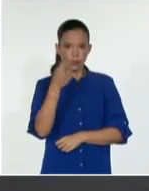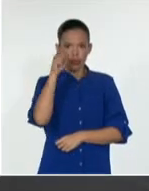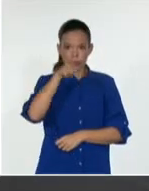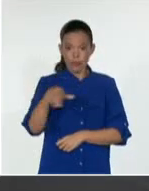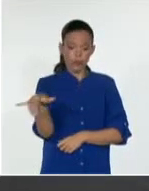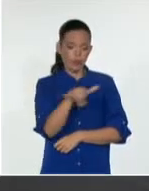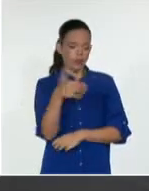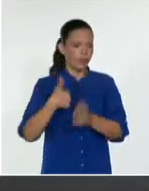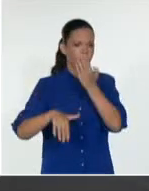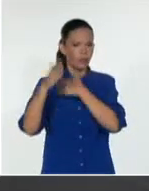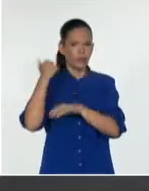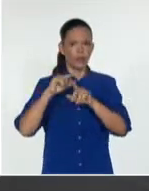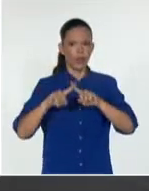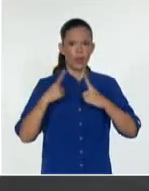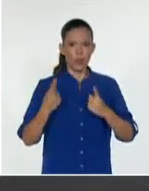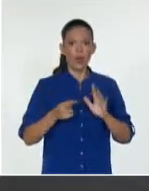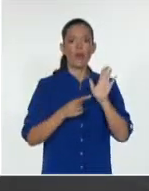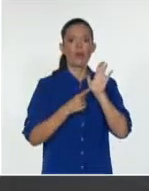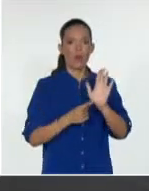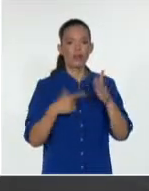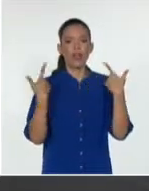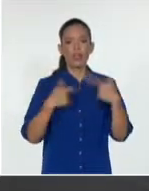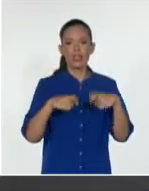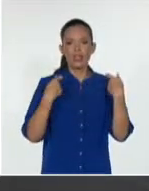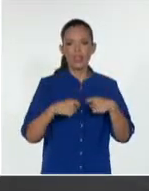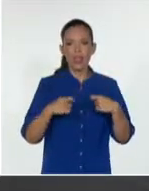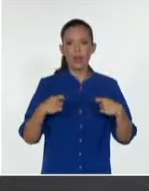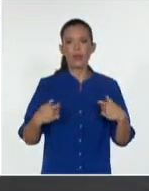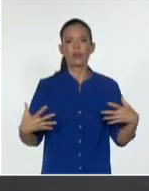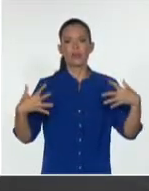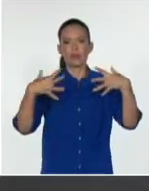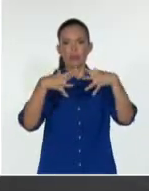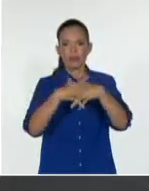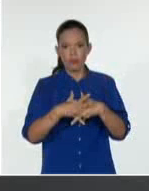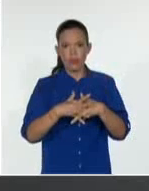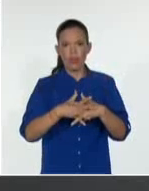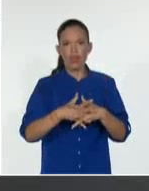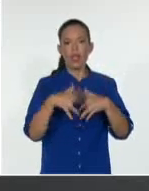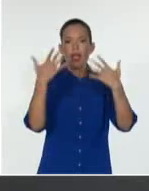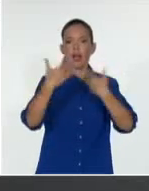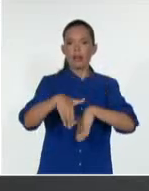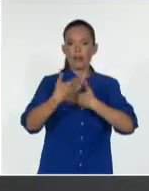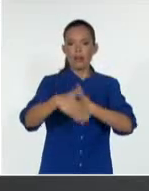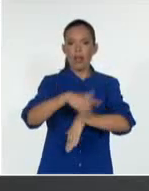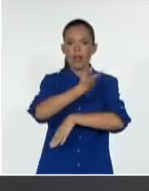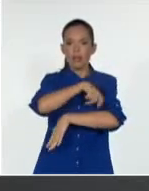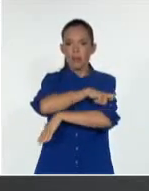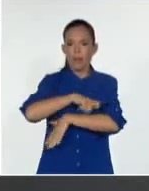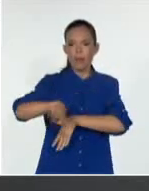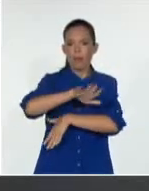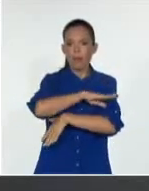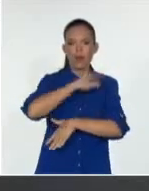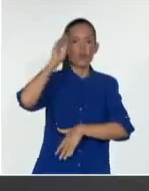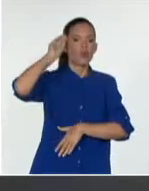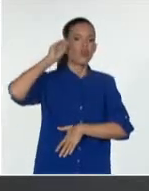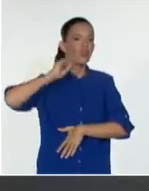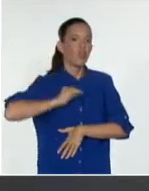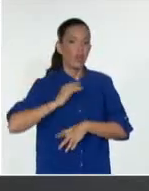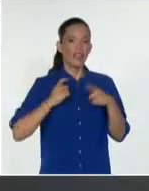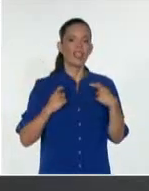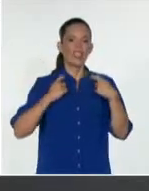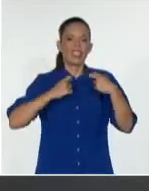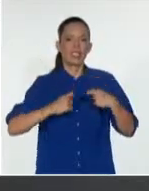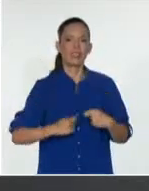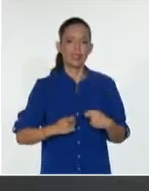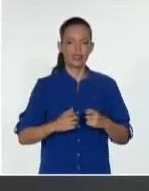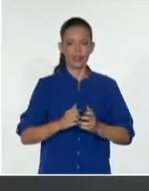en la práctica dice que hay que tomarle el pulso al sentir de las calles para saber si se va por buen rumbo, porque es más factible explicarle a